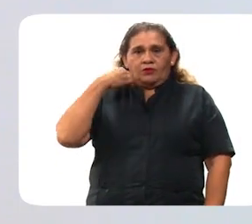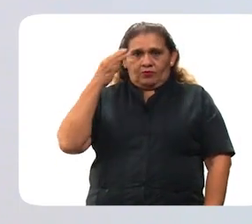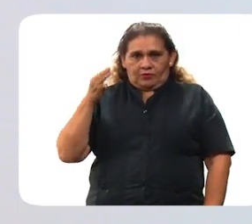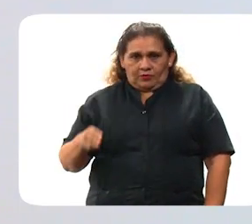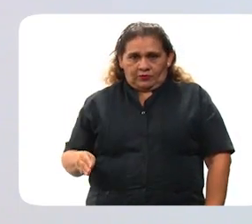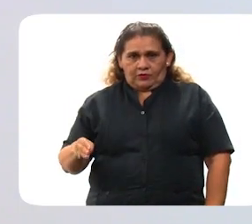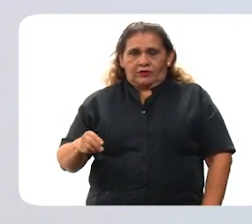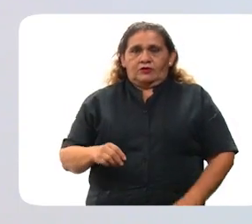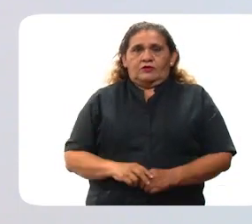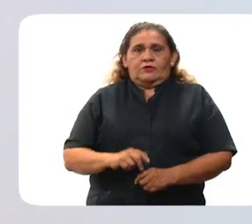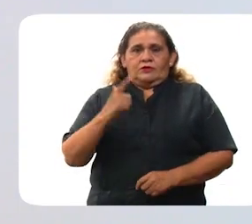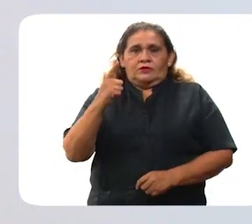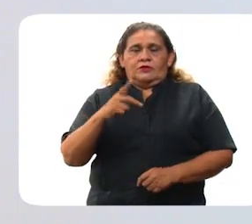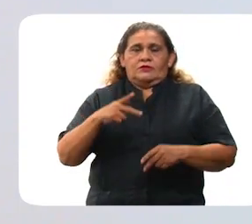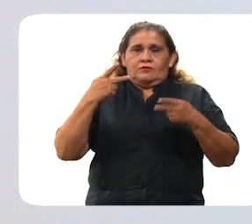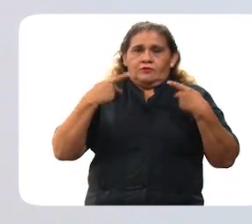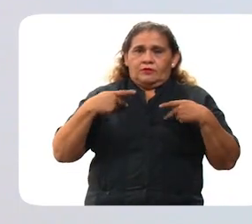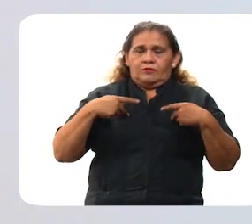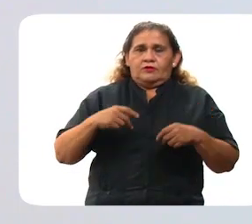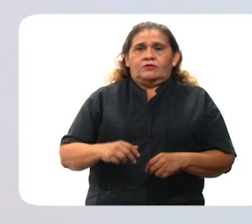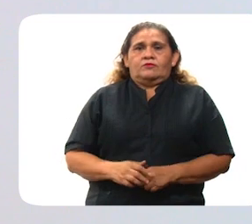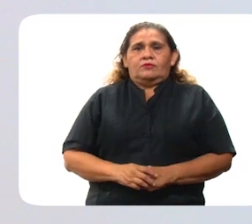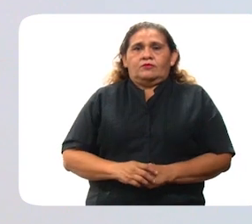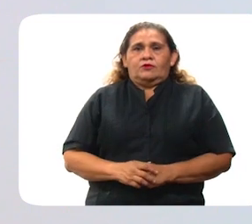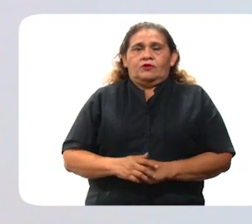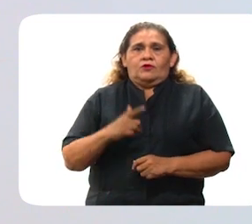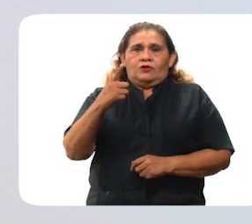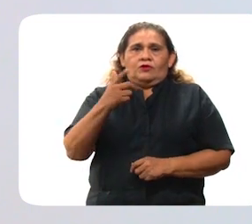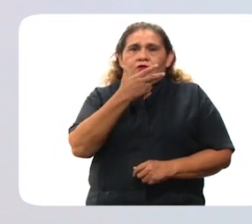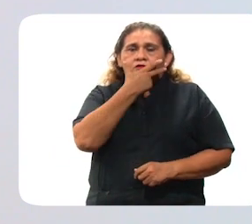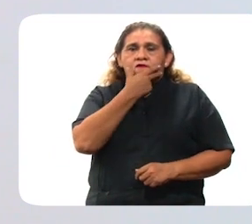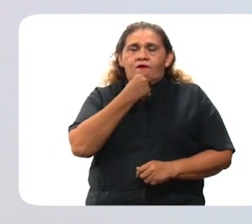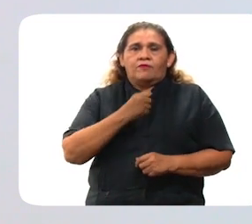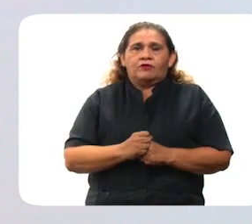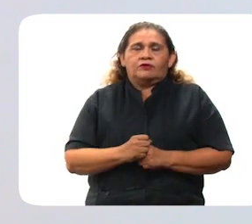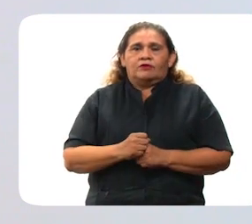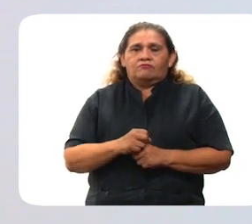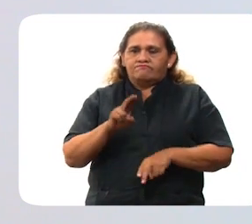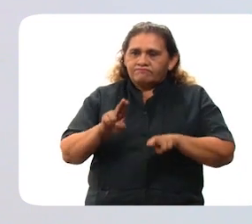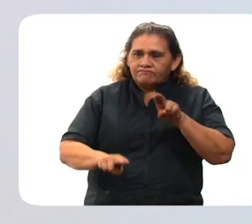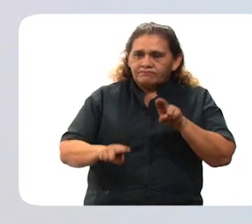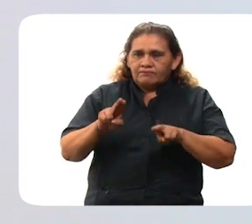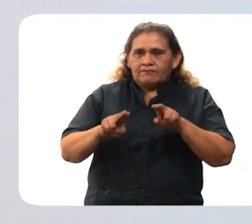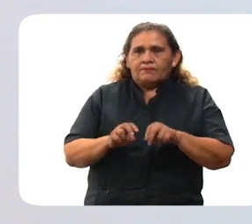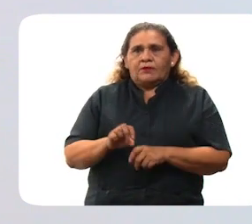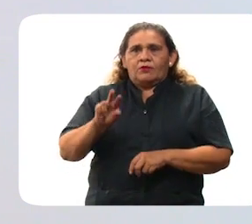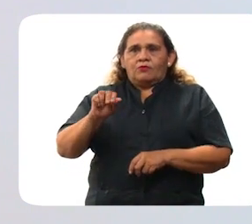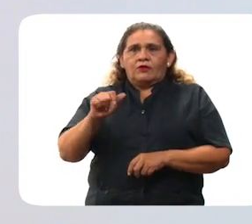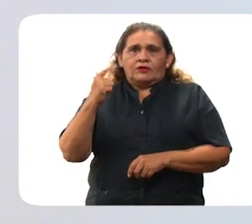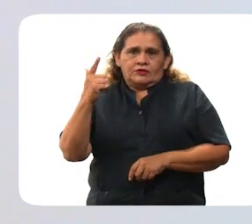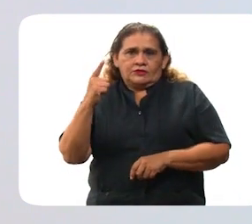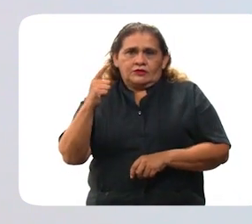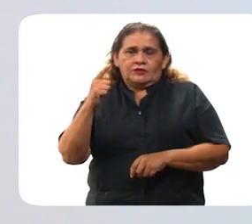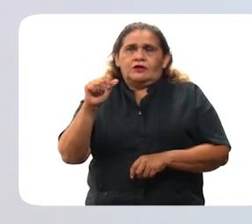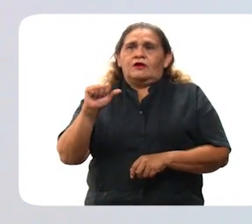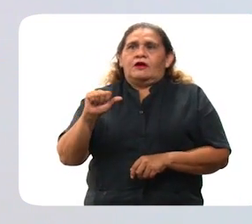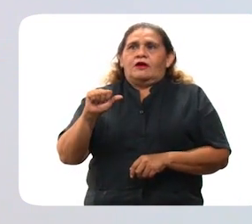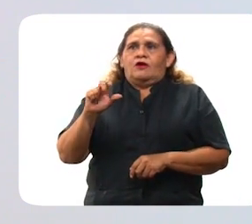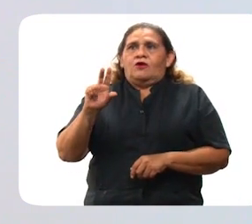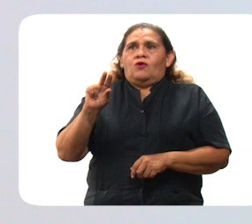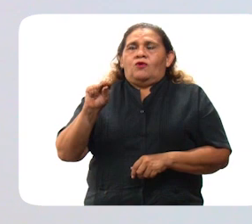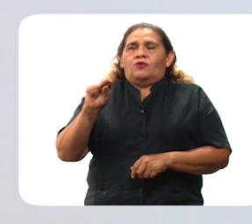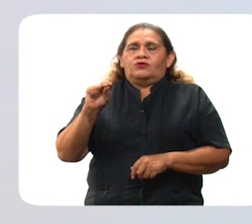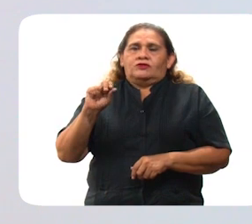médico informamos de 7 fallecimientos, 7 hombres de un rango de edad de 47 a 89